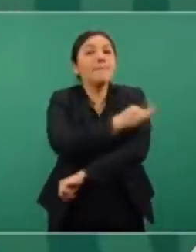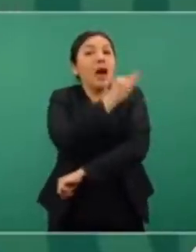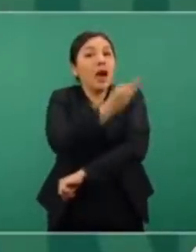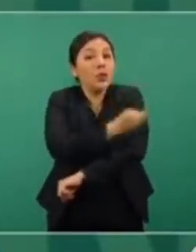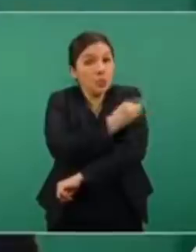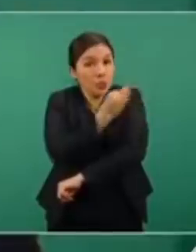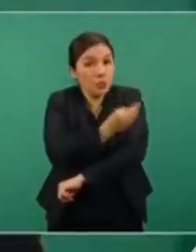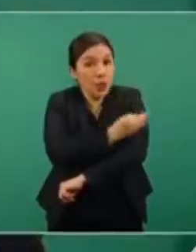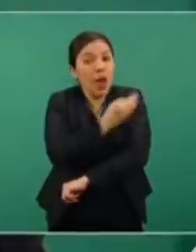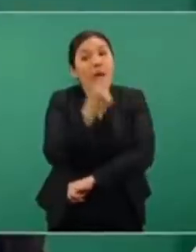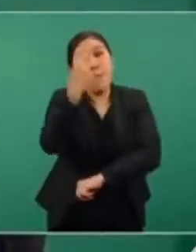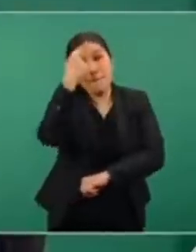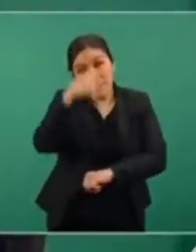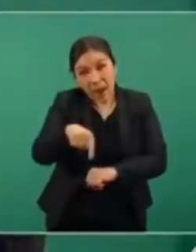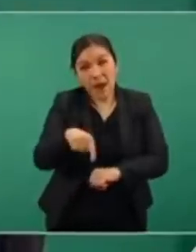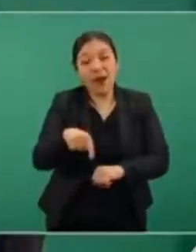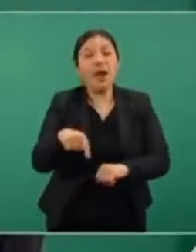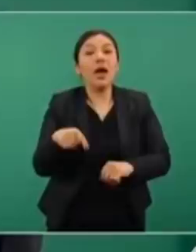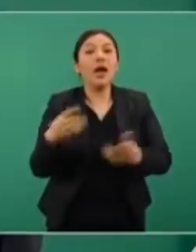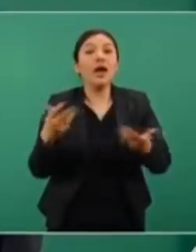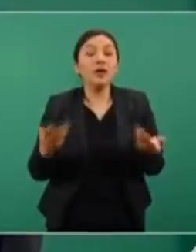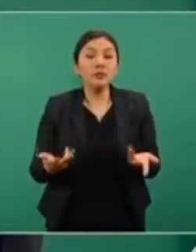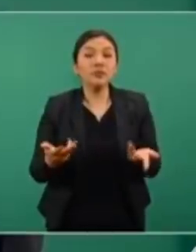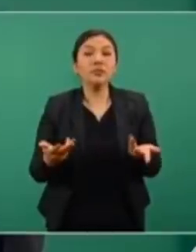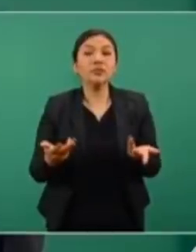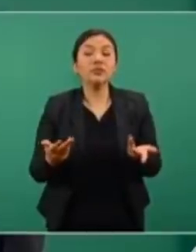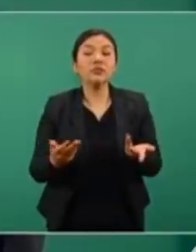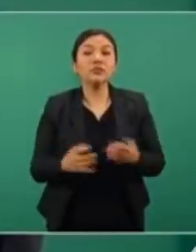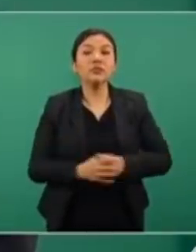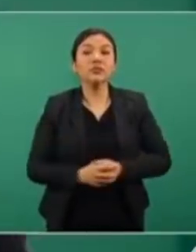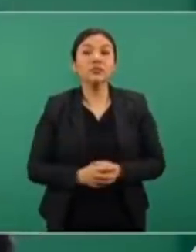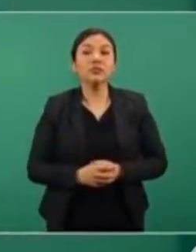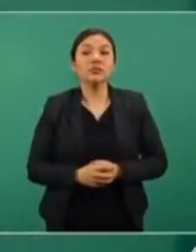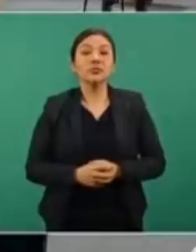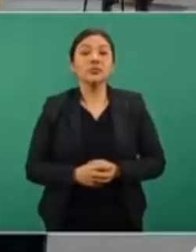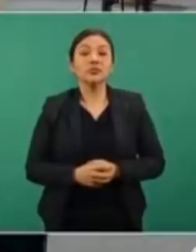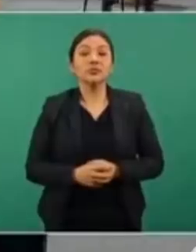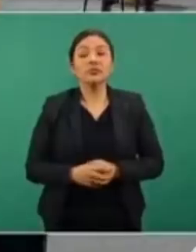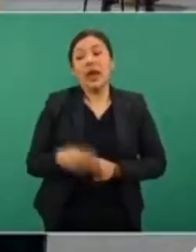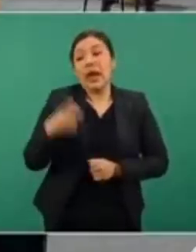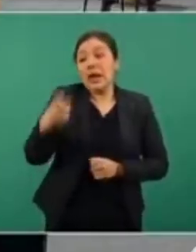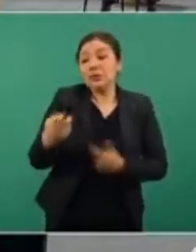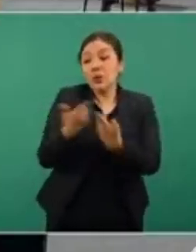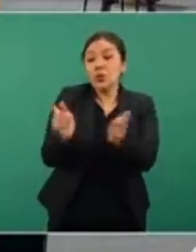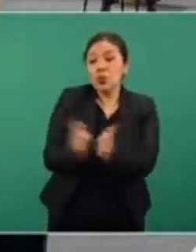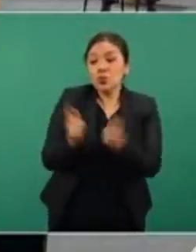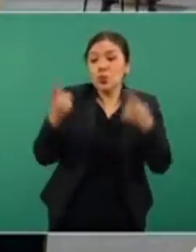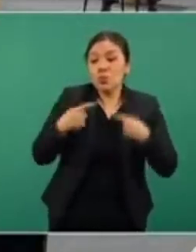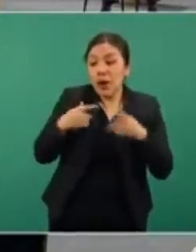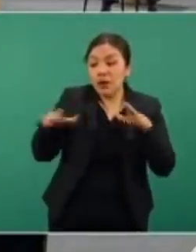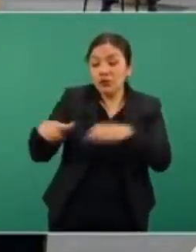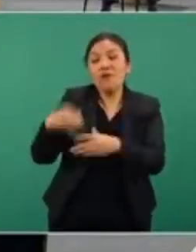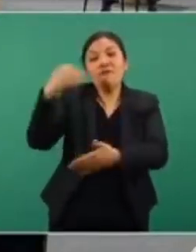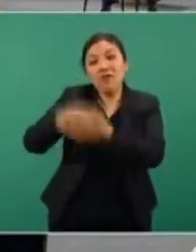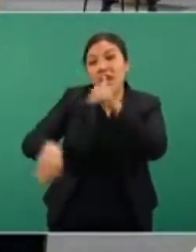a este este sector de la población pues sí falta